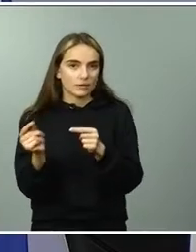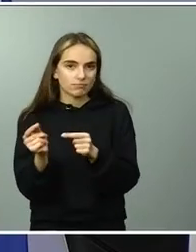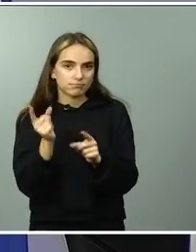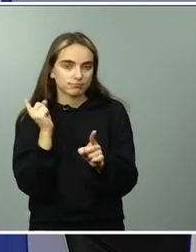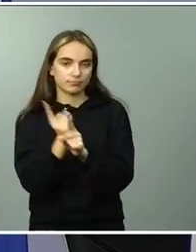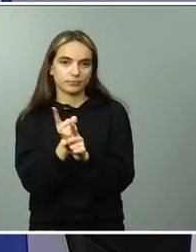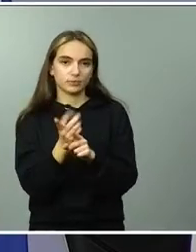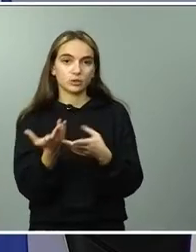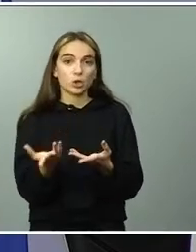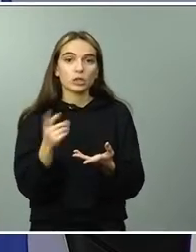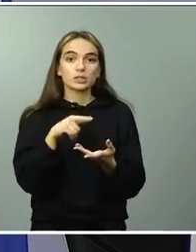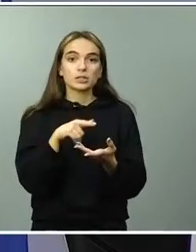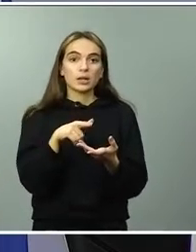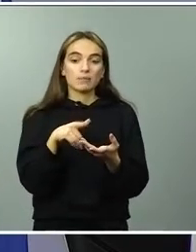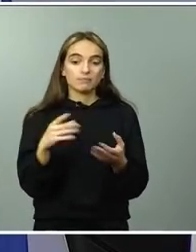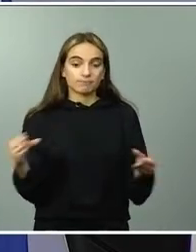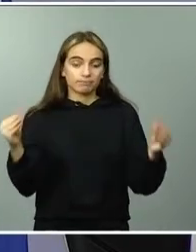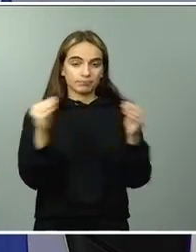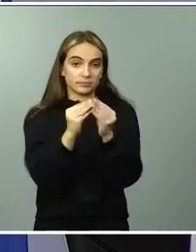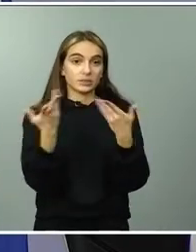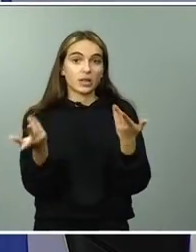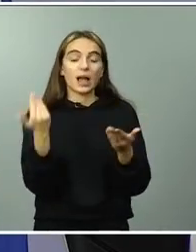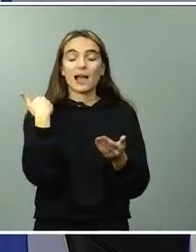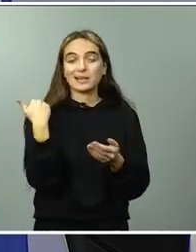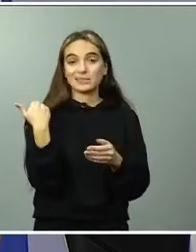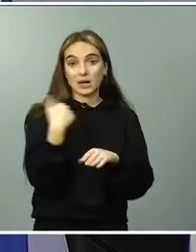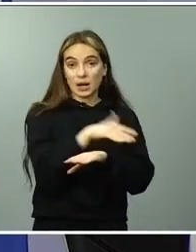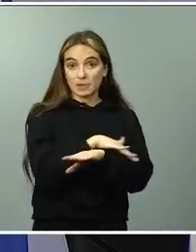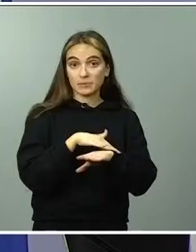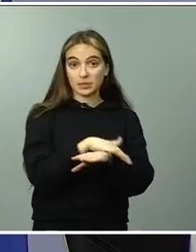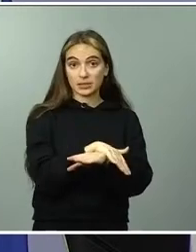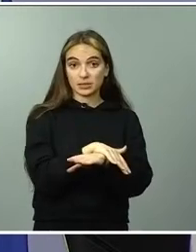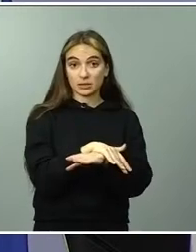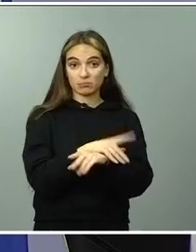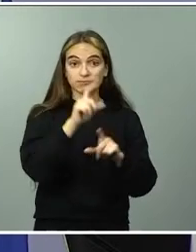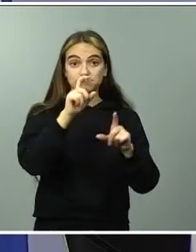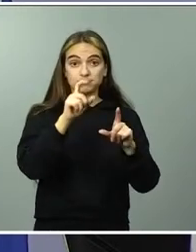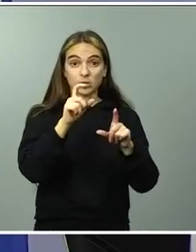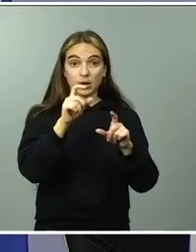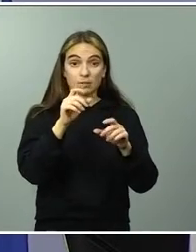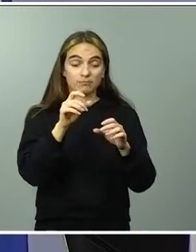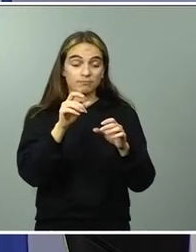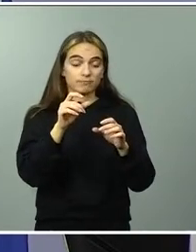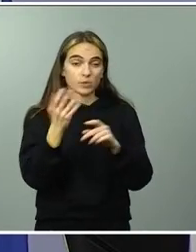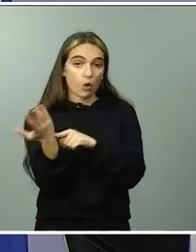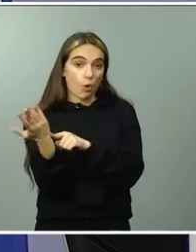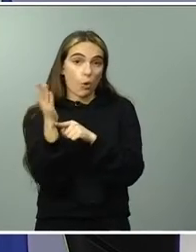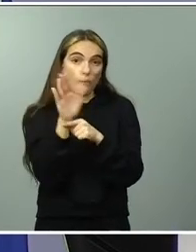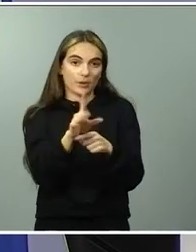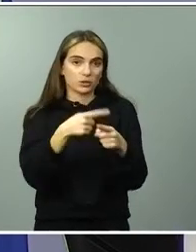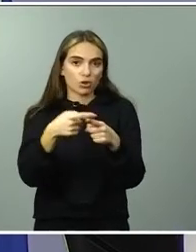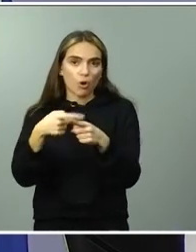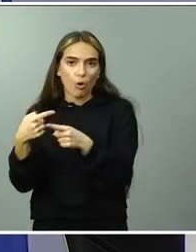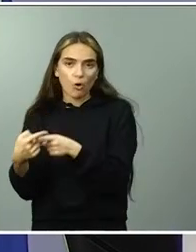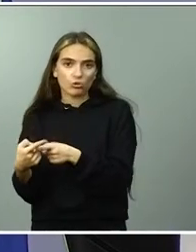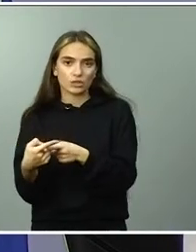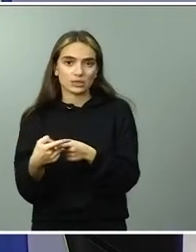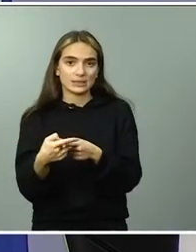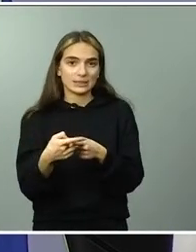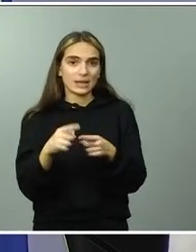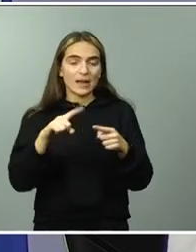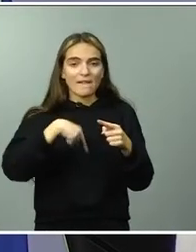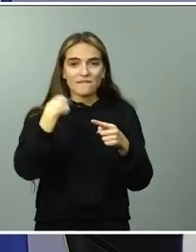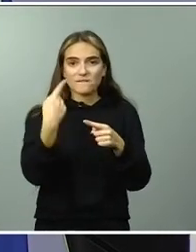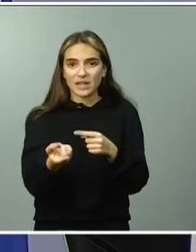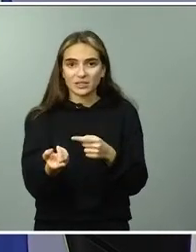ministro Planas pudo compartir con ustedes un análisis exhaustivo de cada una de estas consecuencias que han ido